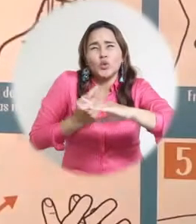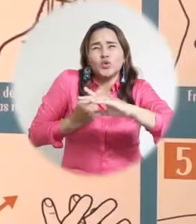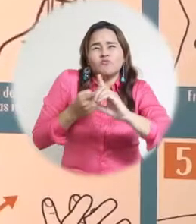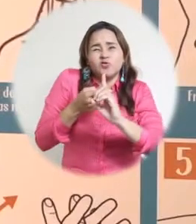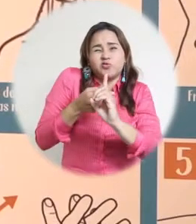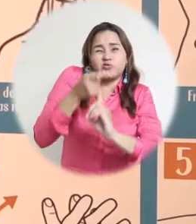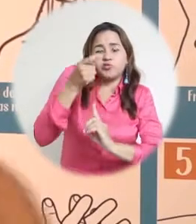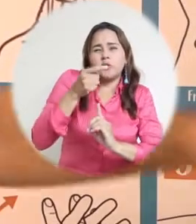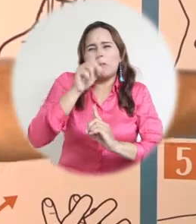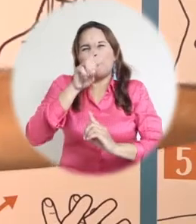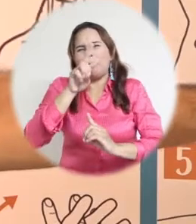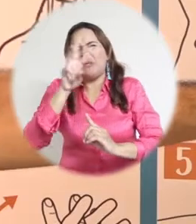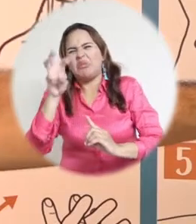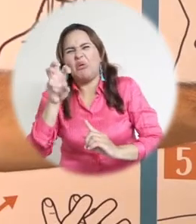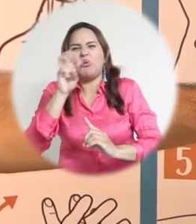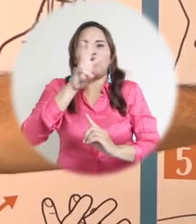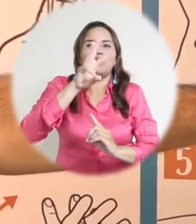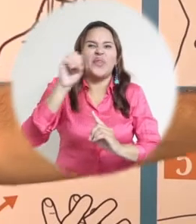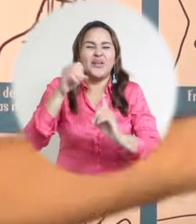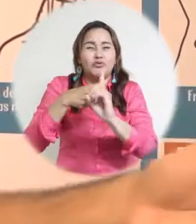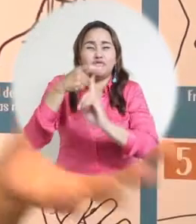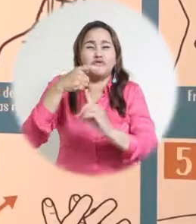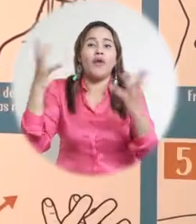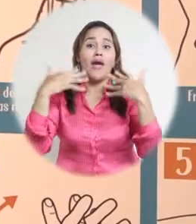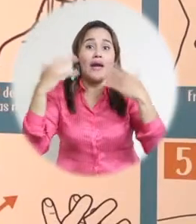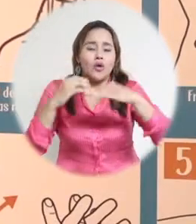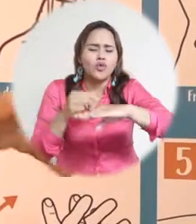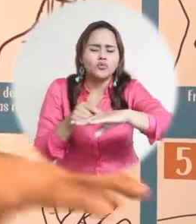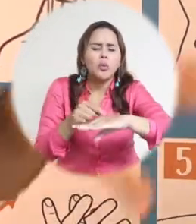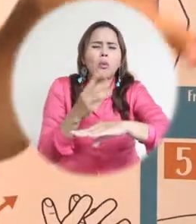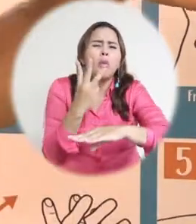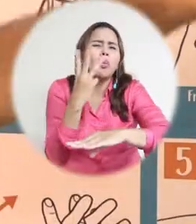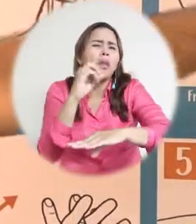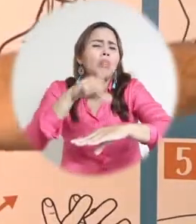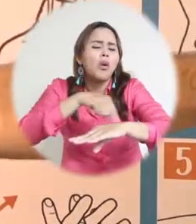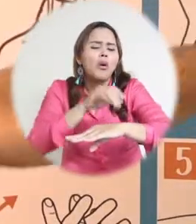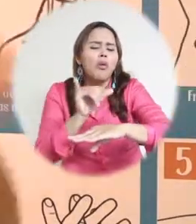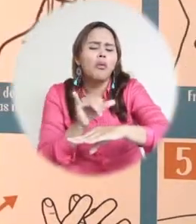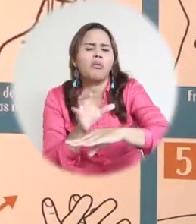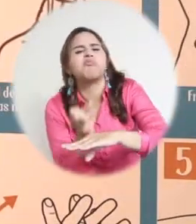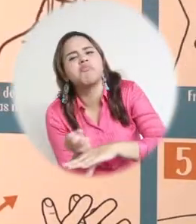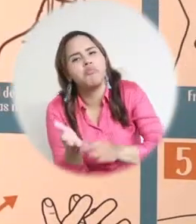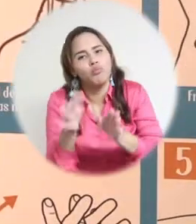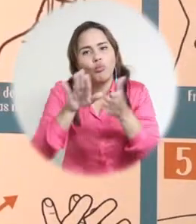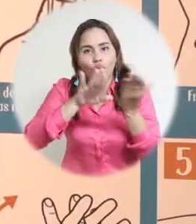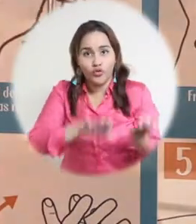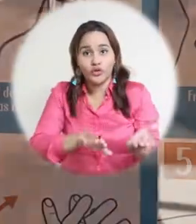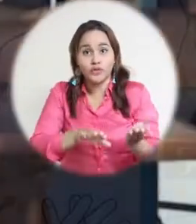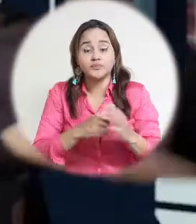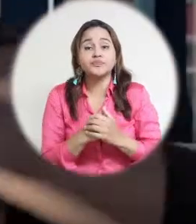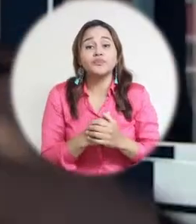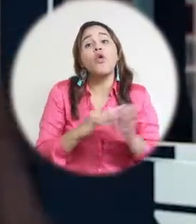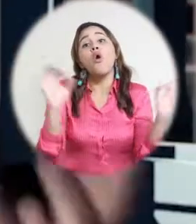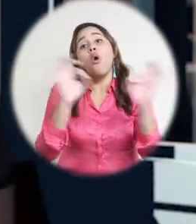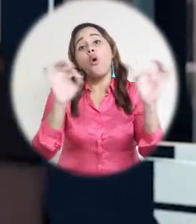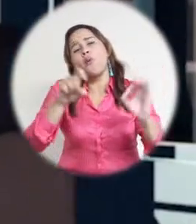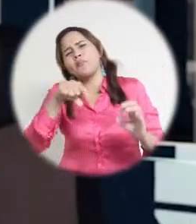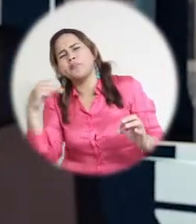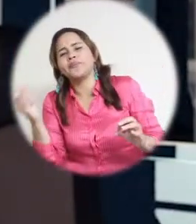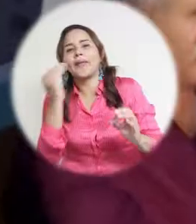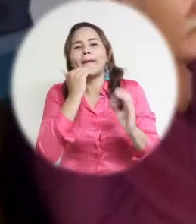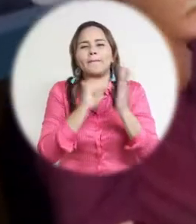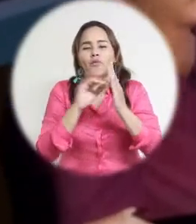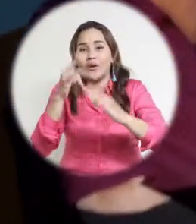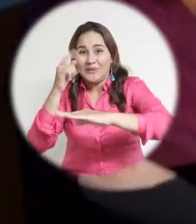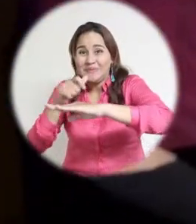28 o 30 grados, dura 8 horas. Pero si ese mismo coronavirus lo pongo en esa superficie metálica y lo dejo a temperaturas de